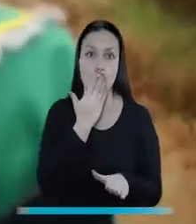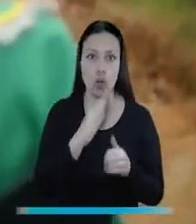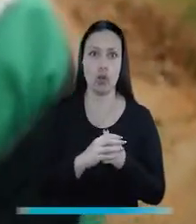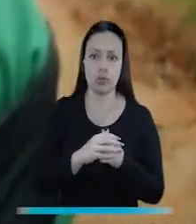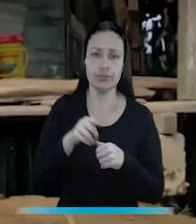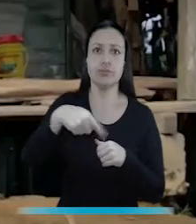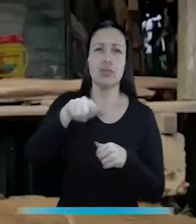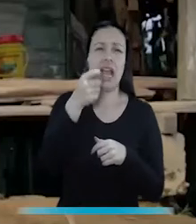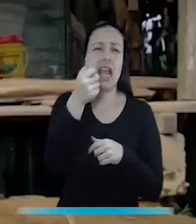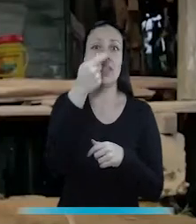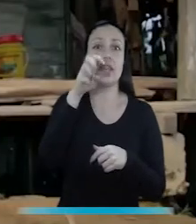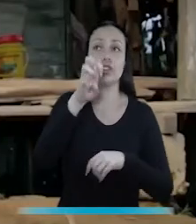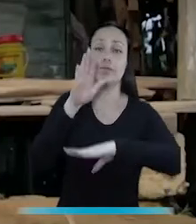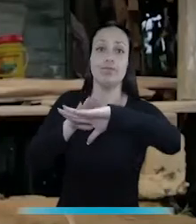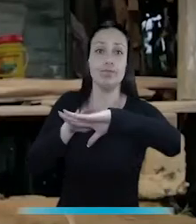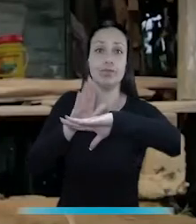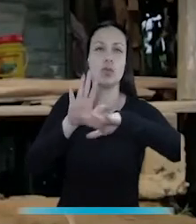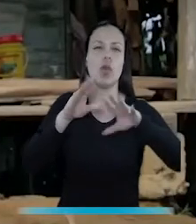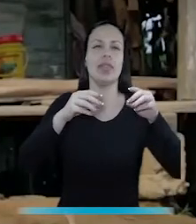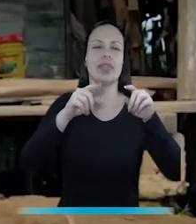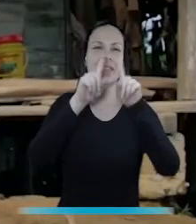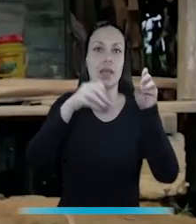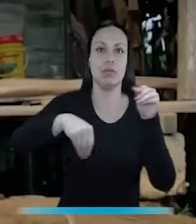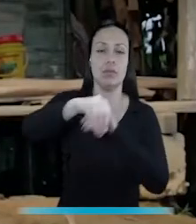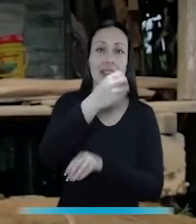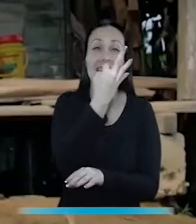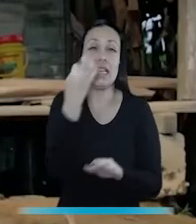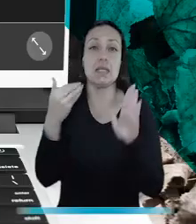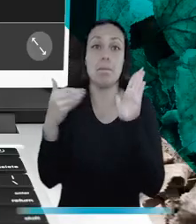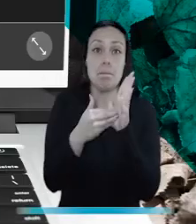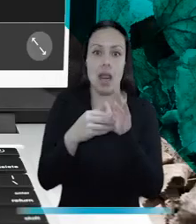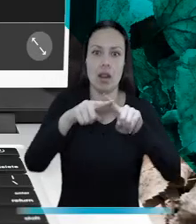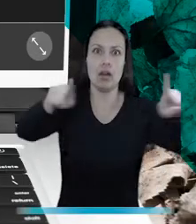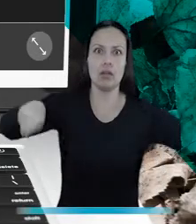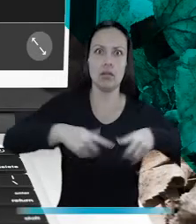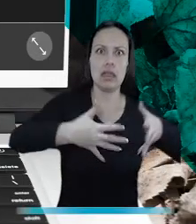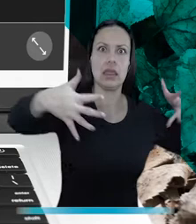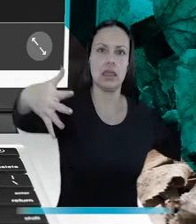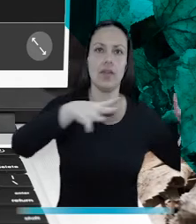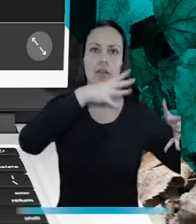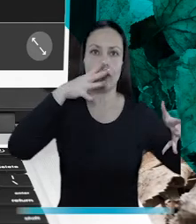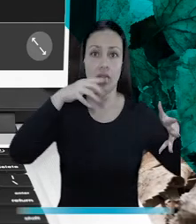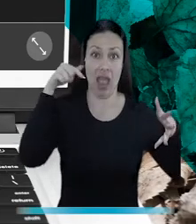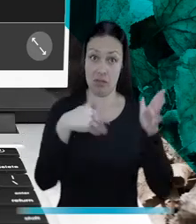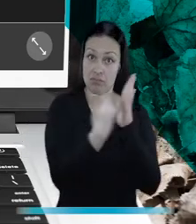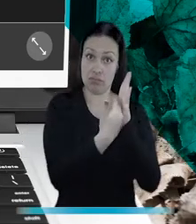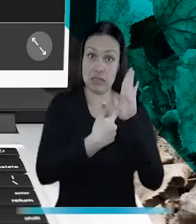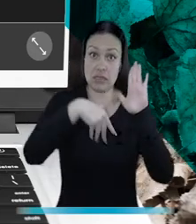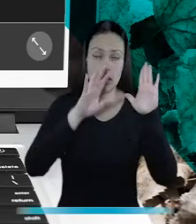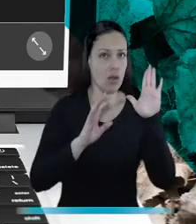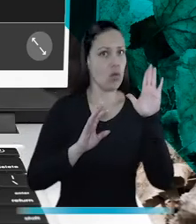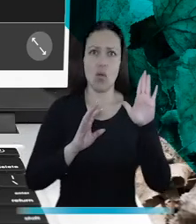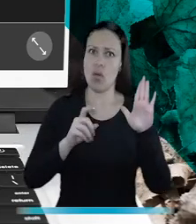haya ya 18 sentencias que ordenen la restitución de más de 300.000 hectáreas, si luego todo eso se queda en el papel. Todo